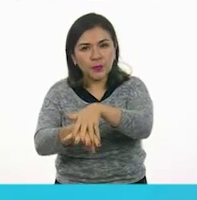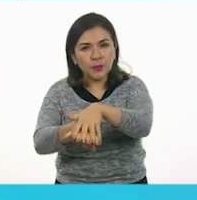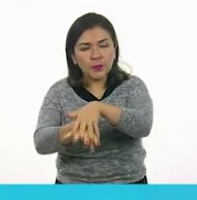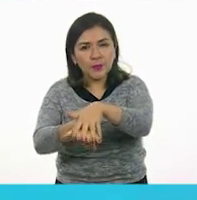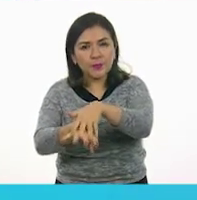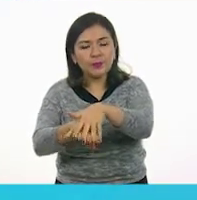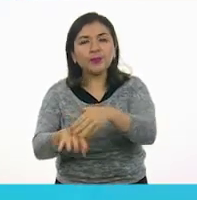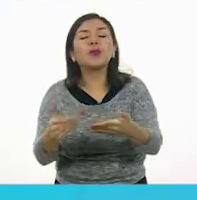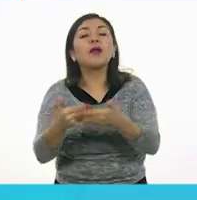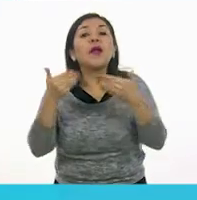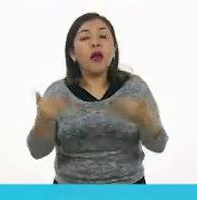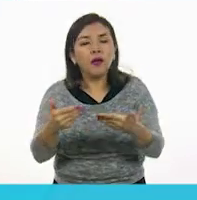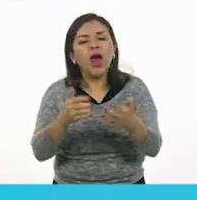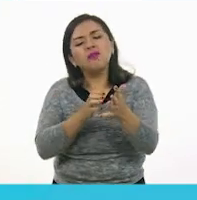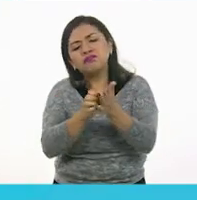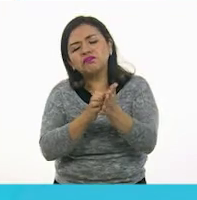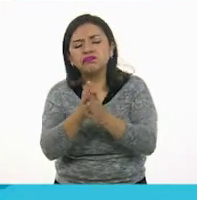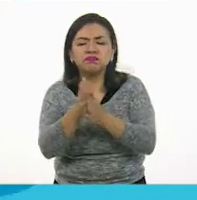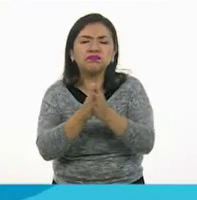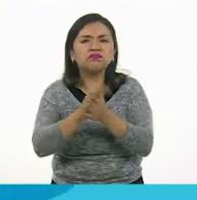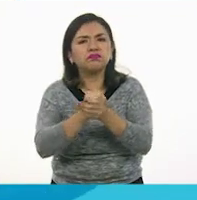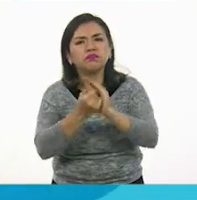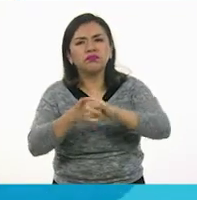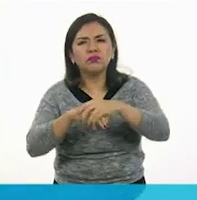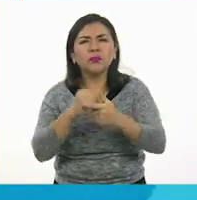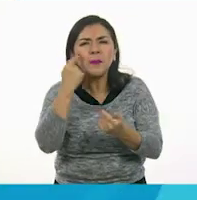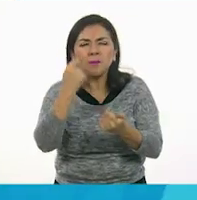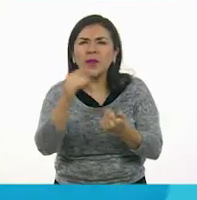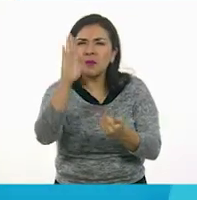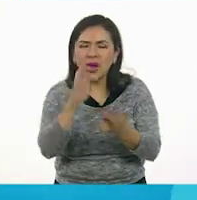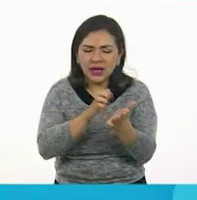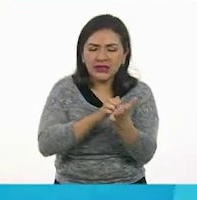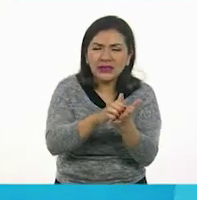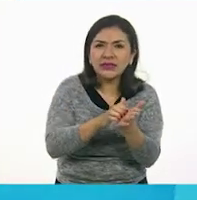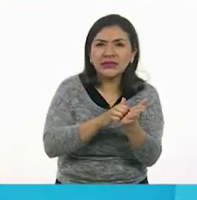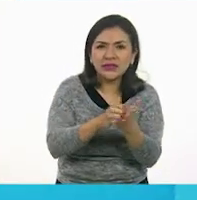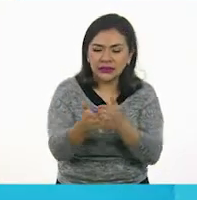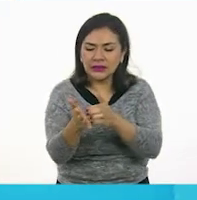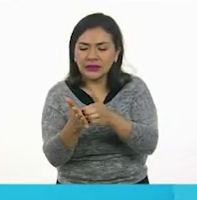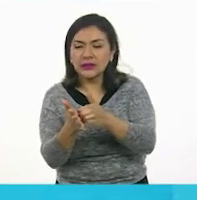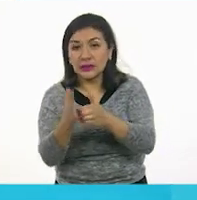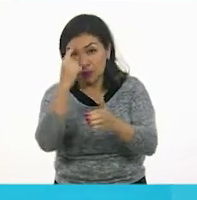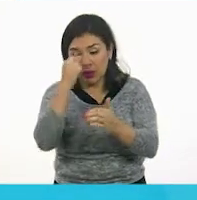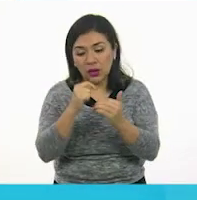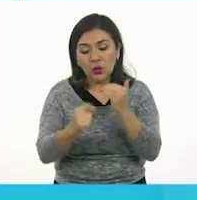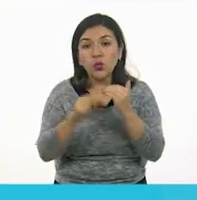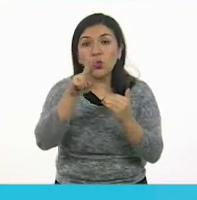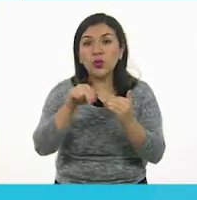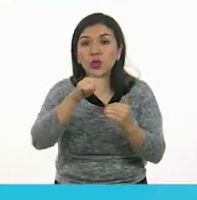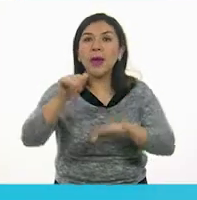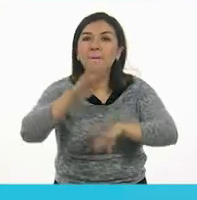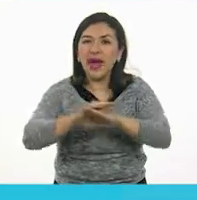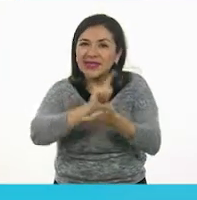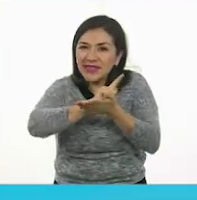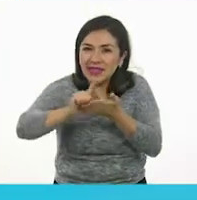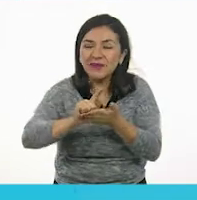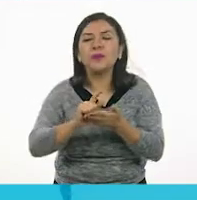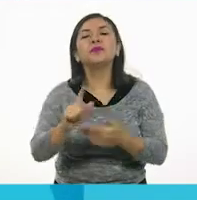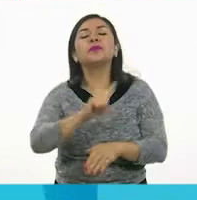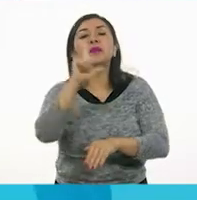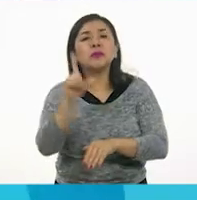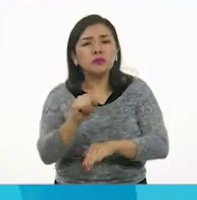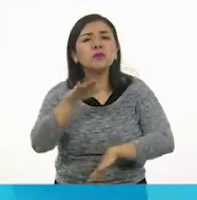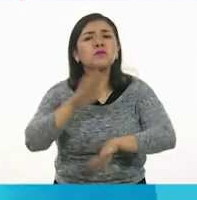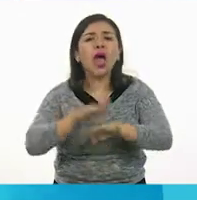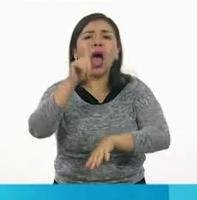con la otra mano. Frota los dedos. Ahora haz como que rasguñas la palma de tus manos para lavar tus uñas.